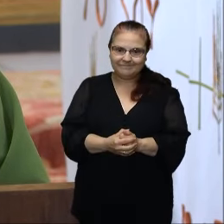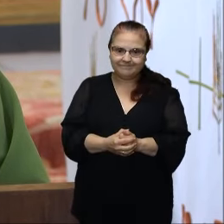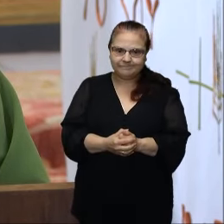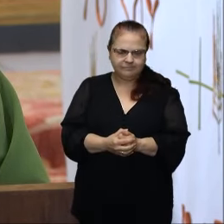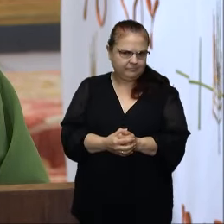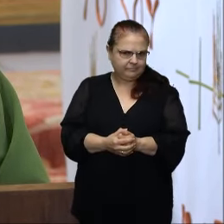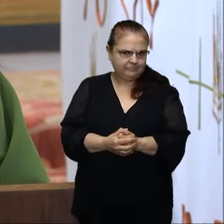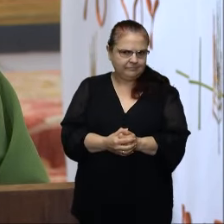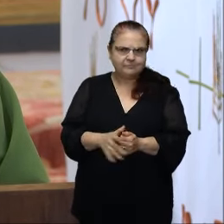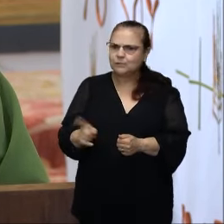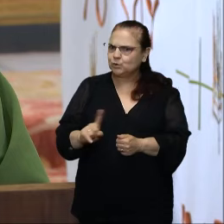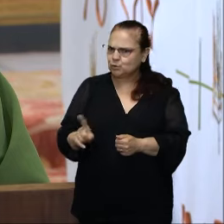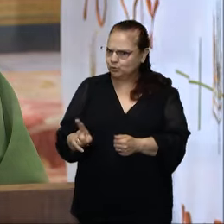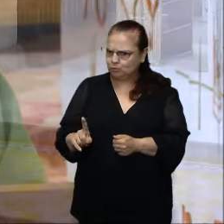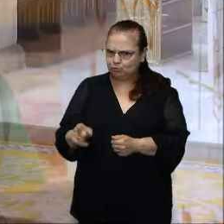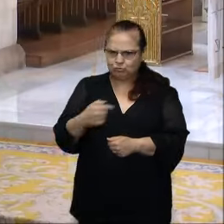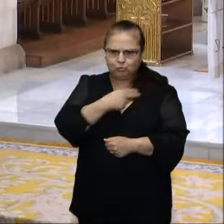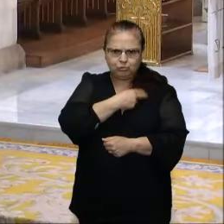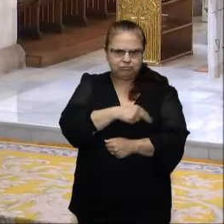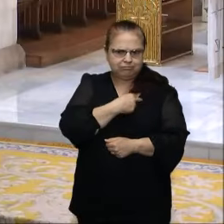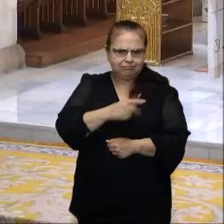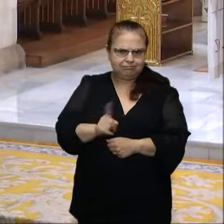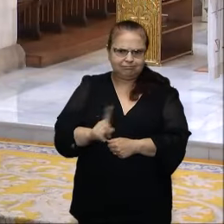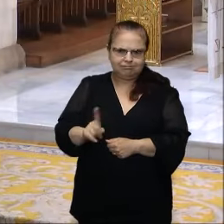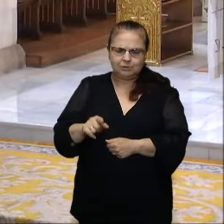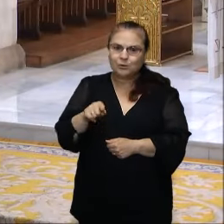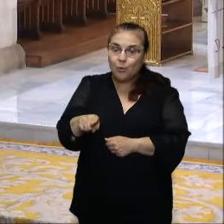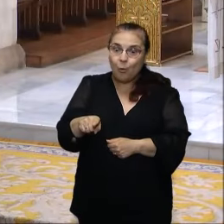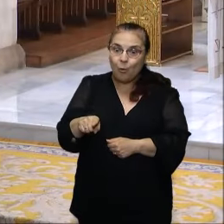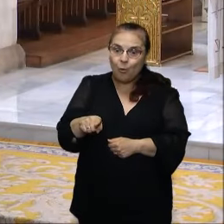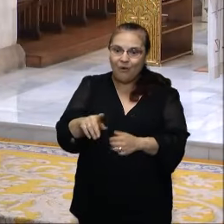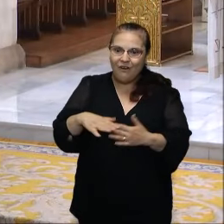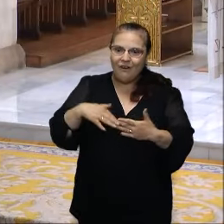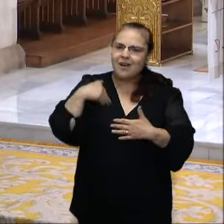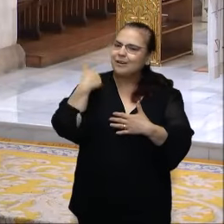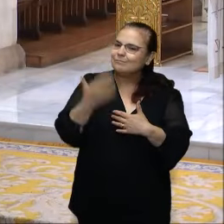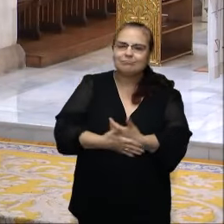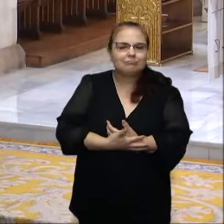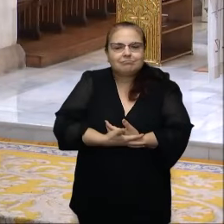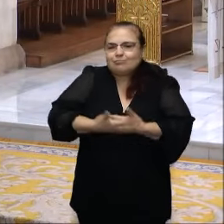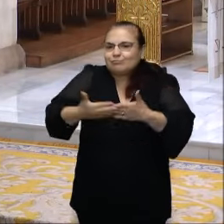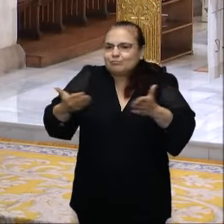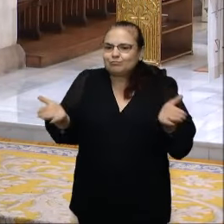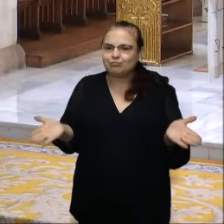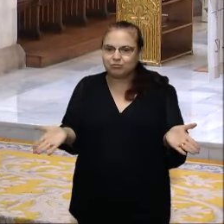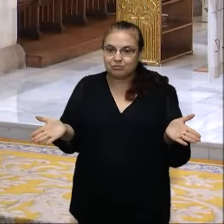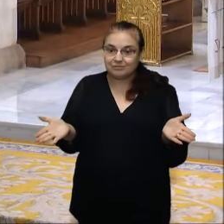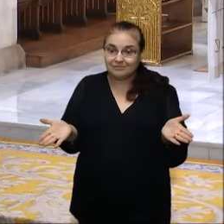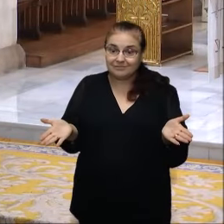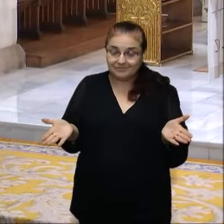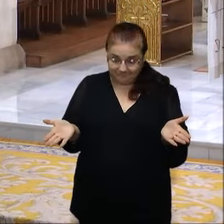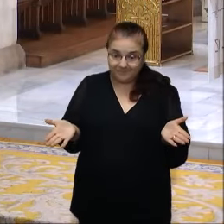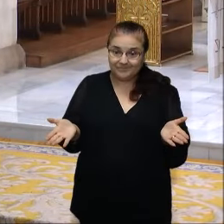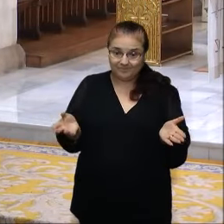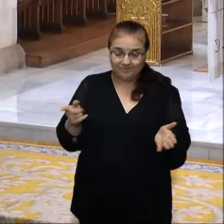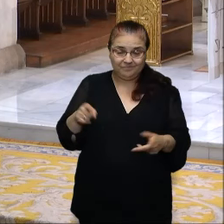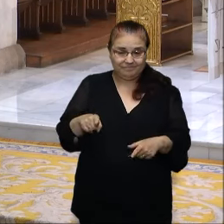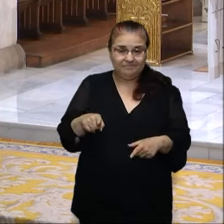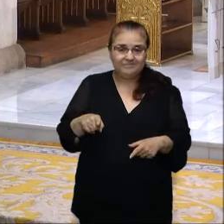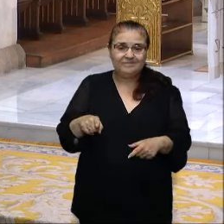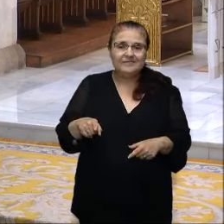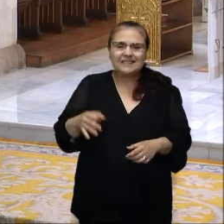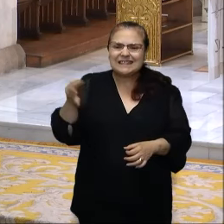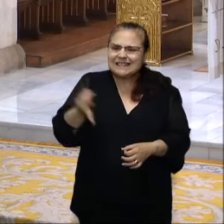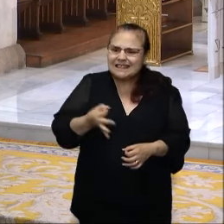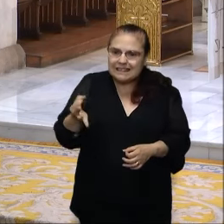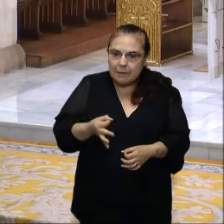No estás en camino cristiano, ¿eh? Salte de ahí y ábrete a todo lo que el Señor te envíe. No, esto no es cristiano. Eso es pagano. Se